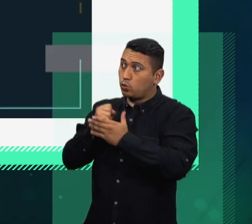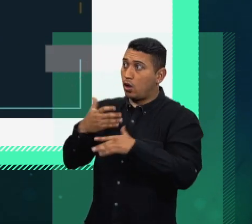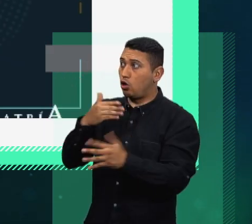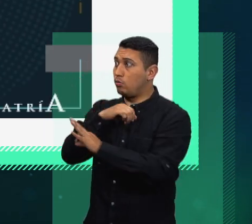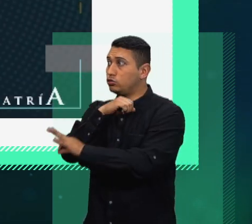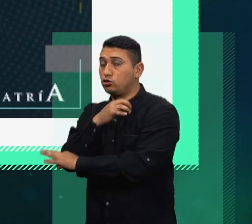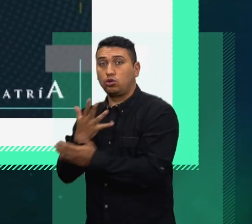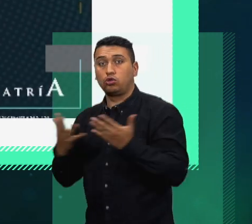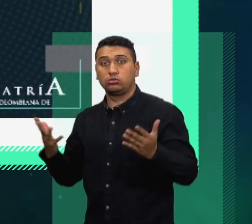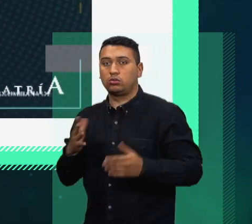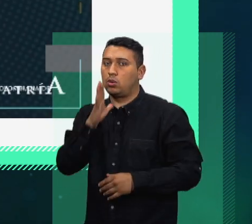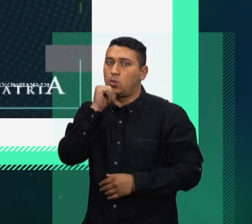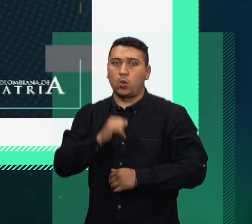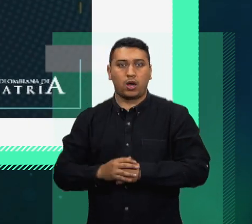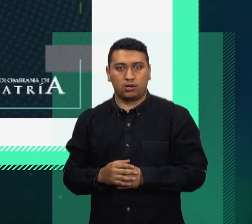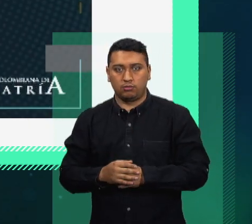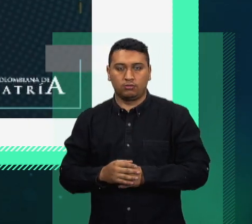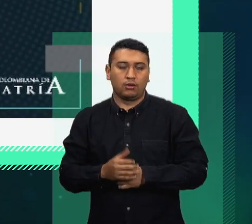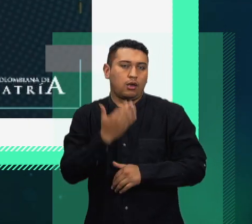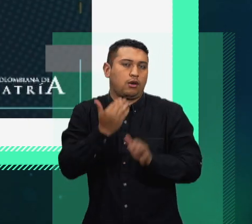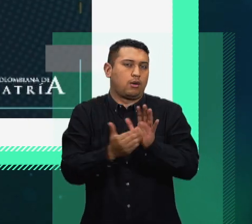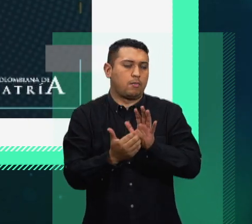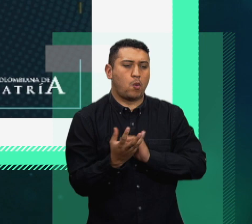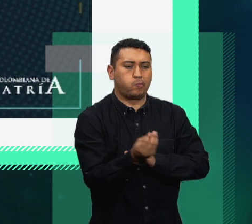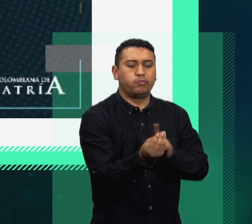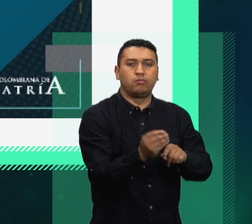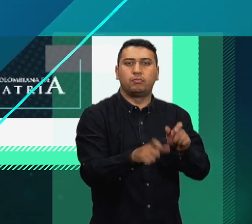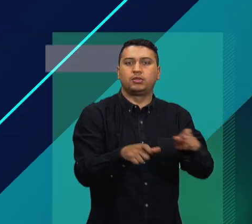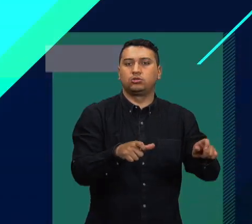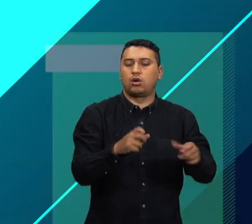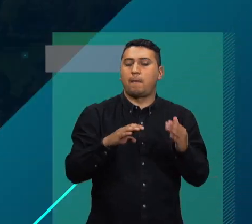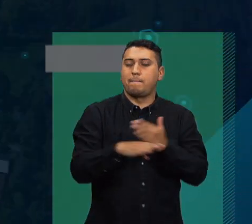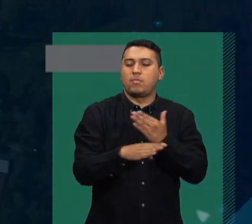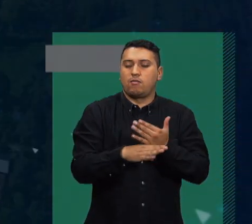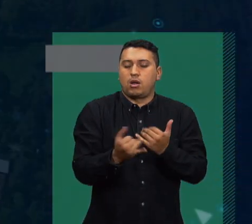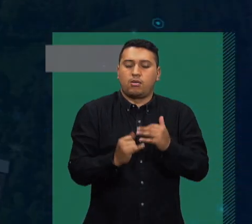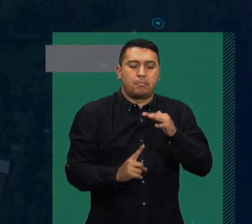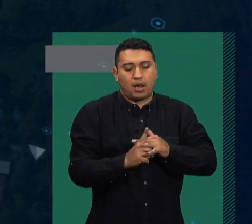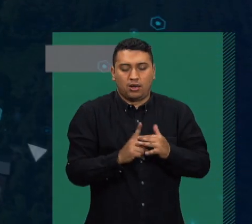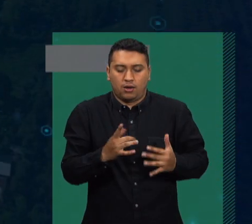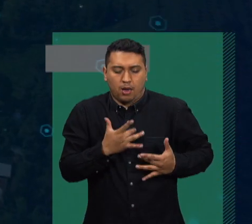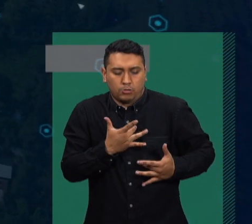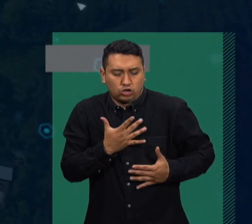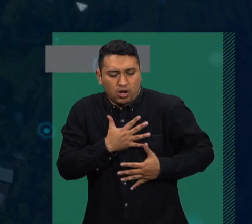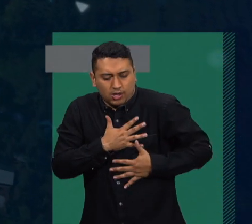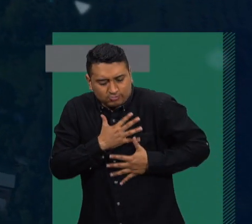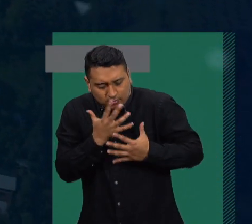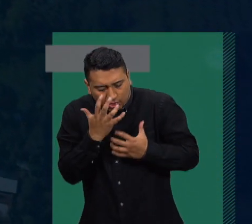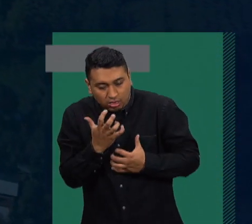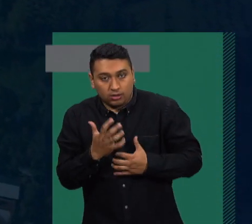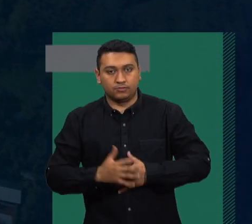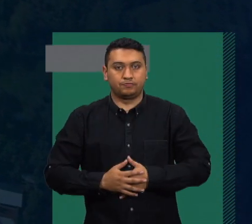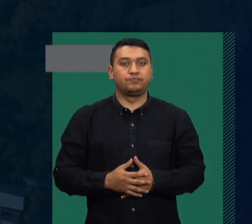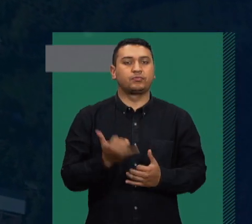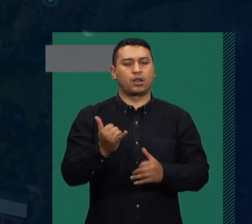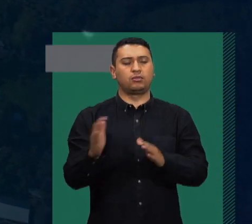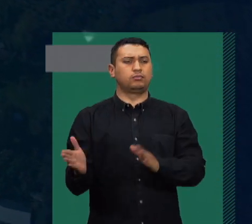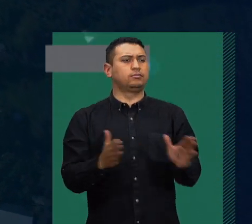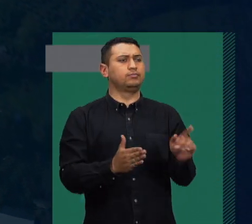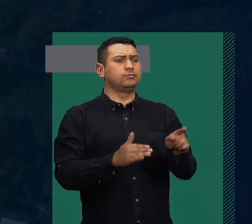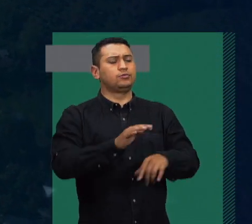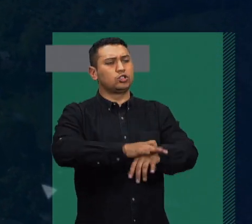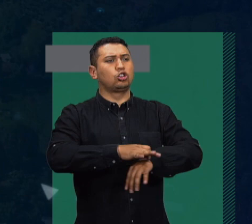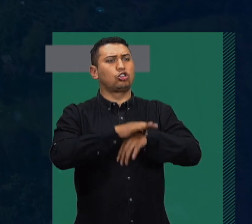en este momento están atravesando por problemas emocionales. Bueno, doctor Eslava, comencemos por ubicar un